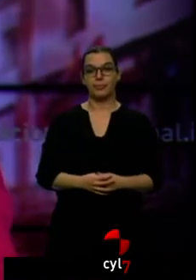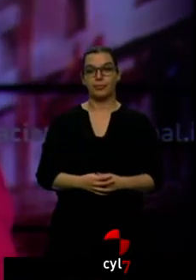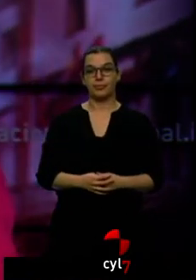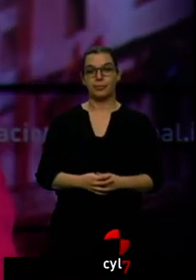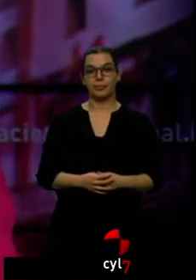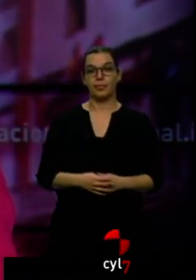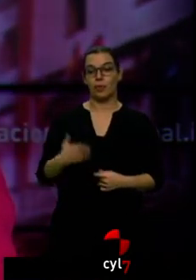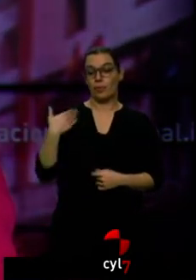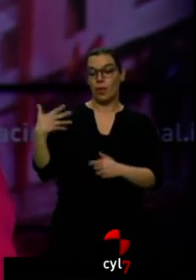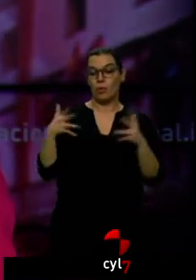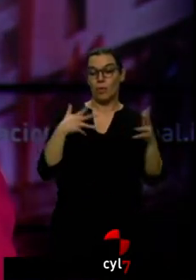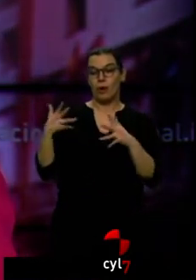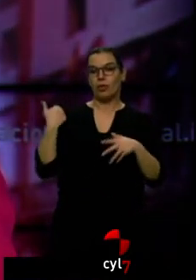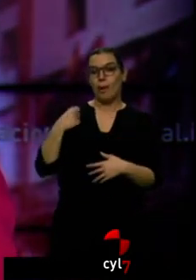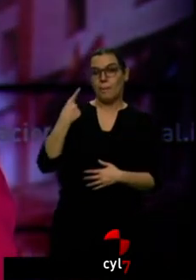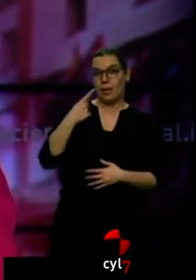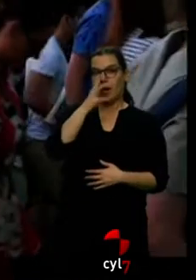mil que sacaron el pasado marzo.